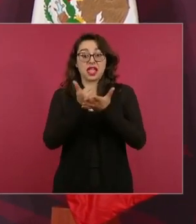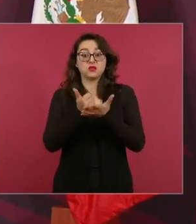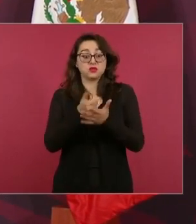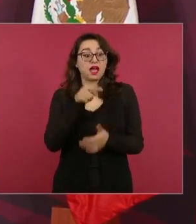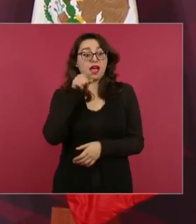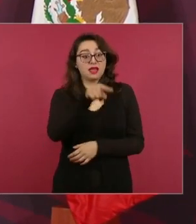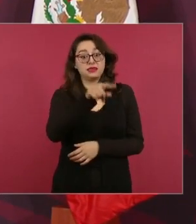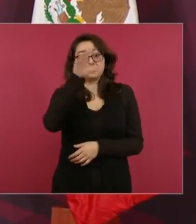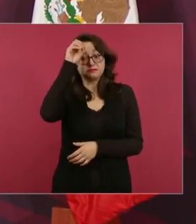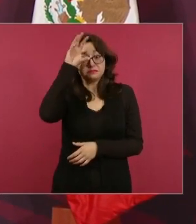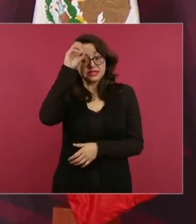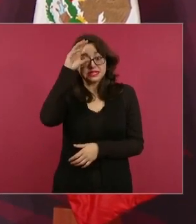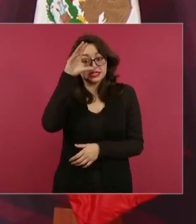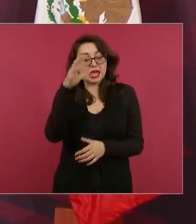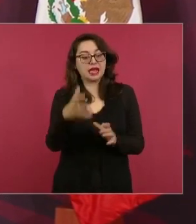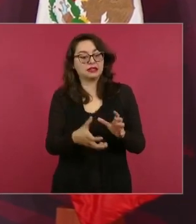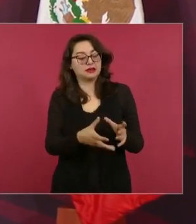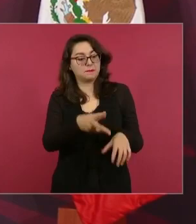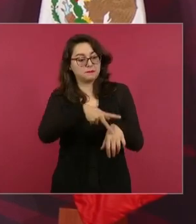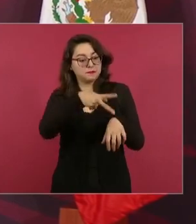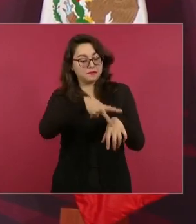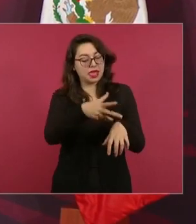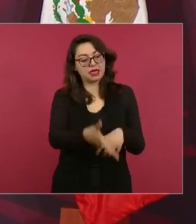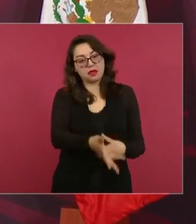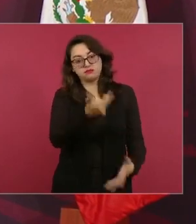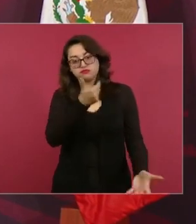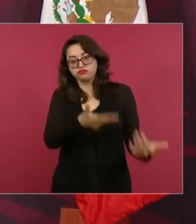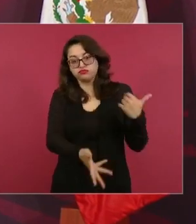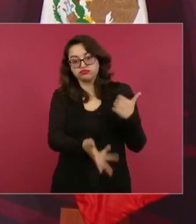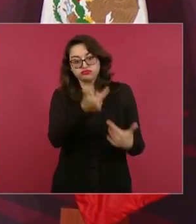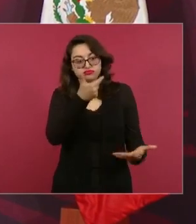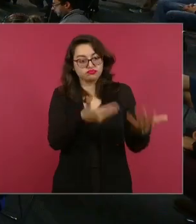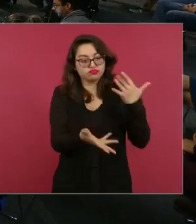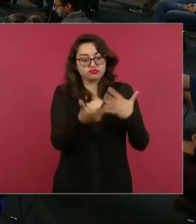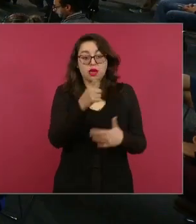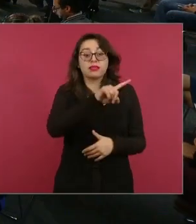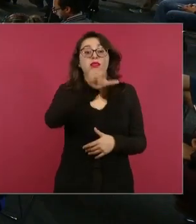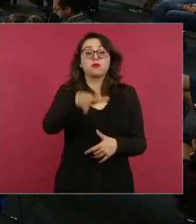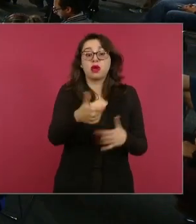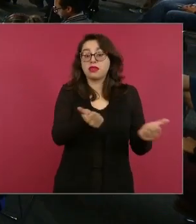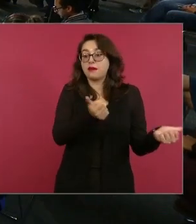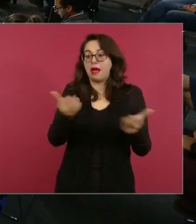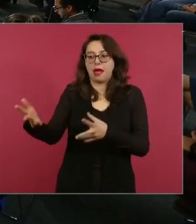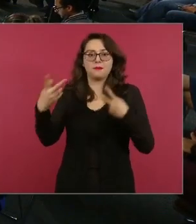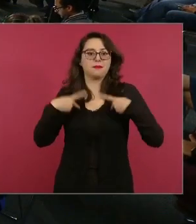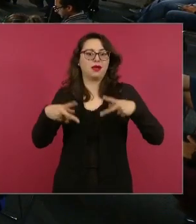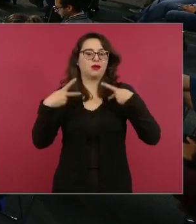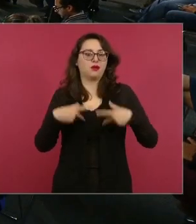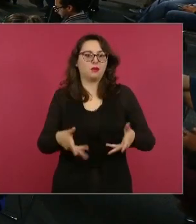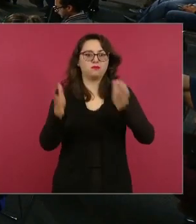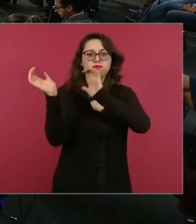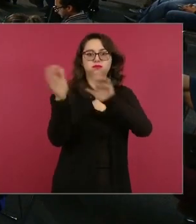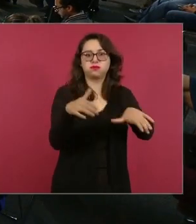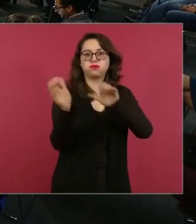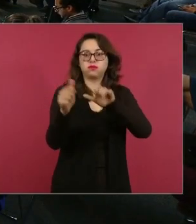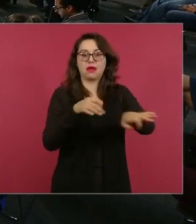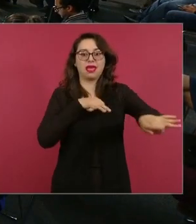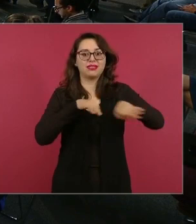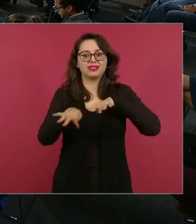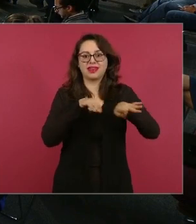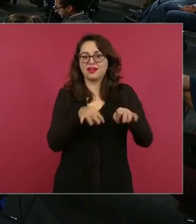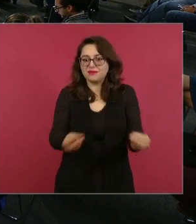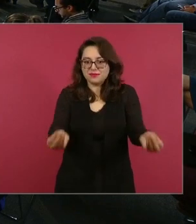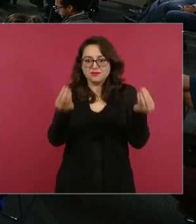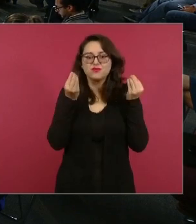de transportistas de obreros por eso es una gran obra lo del